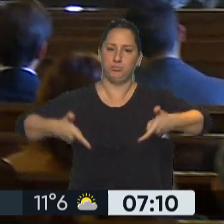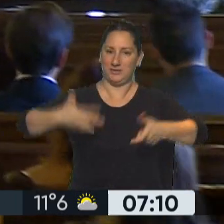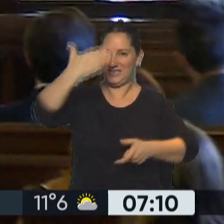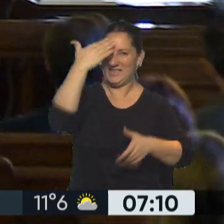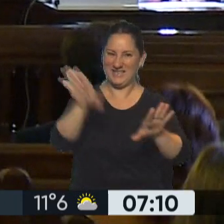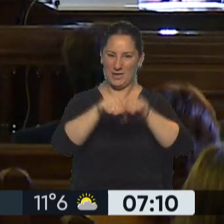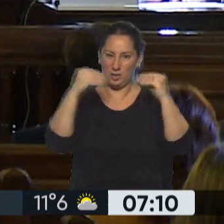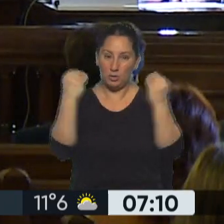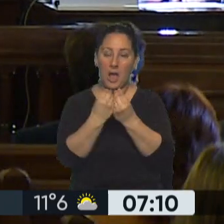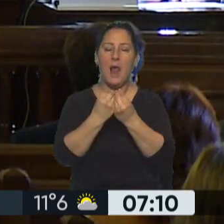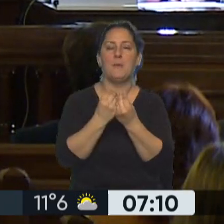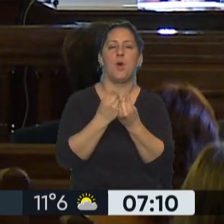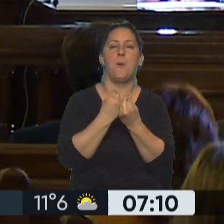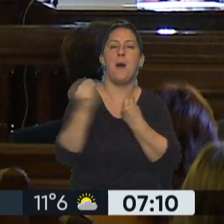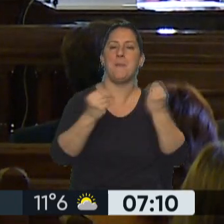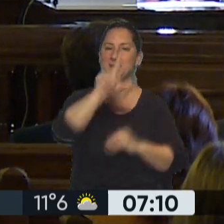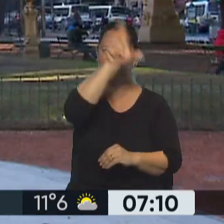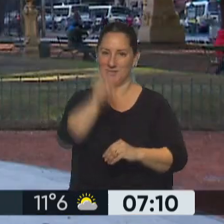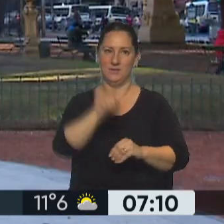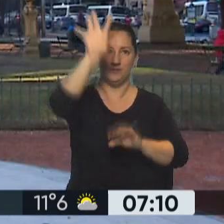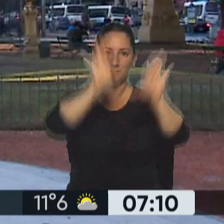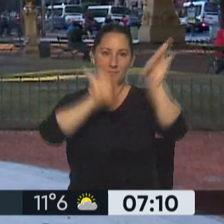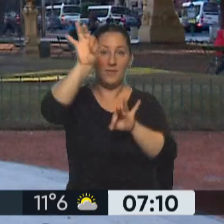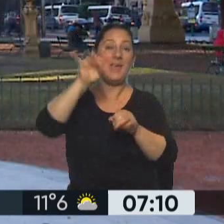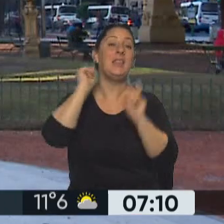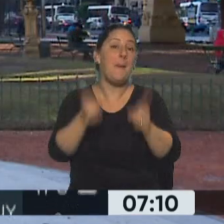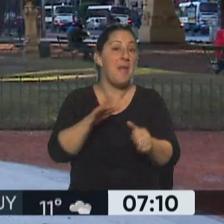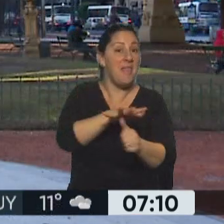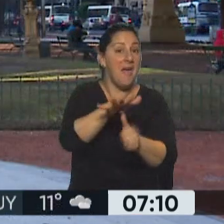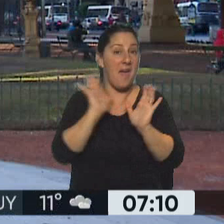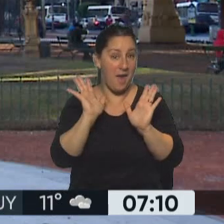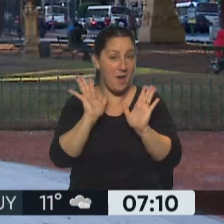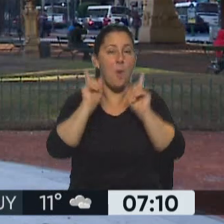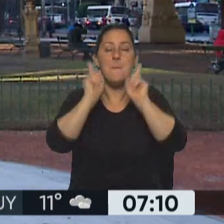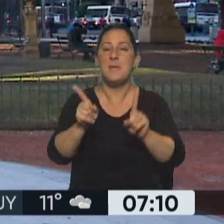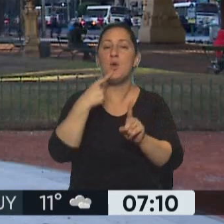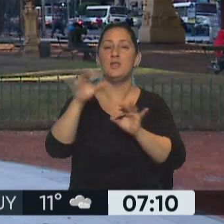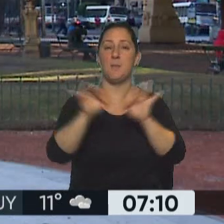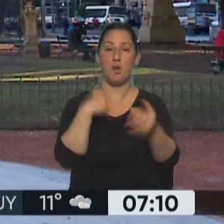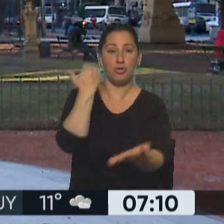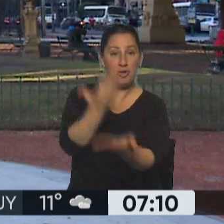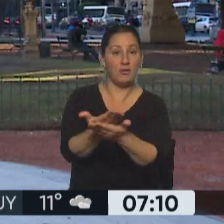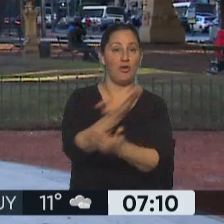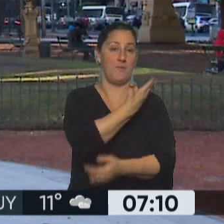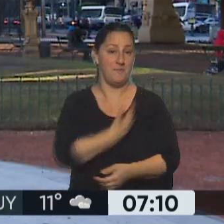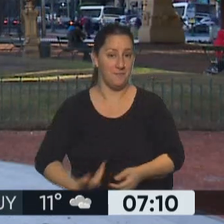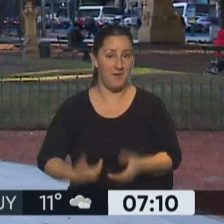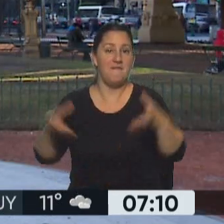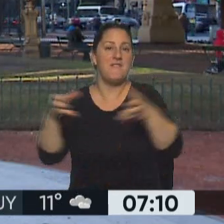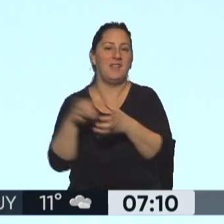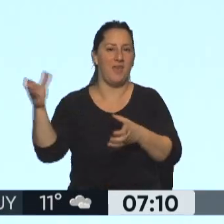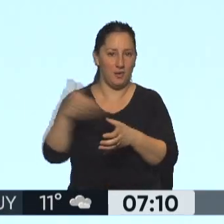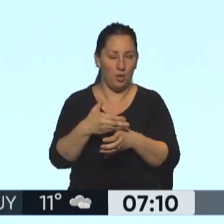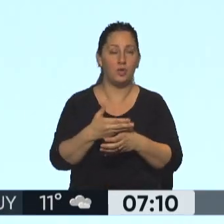mayor representatividad federal y de género, según lo indica el proyecto del oficialismo, del Frente para Todos.